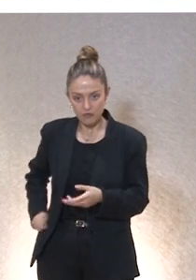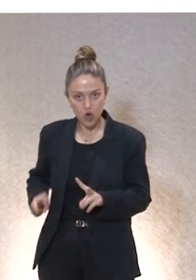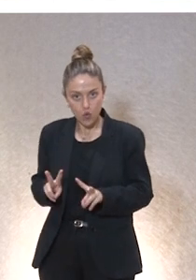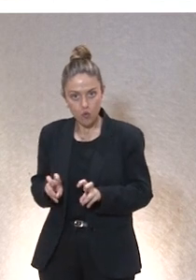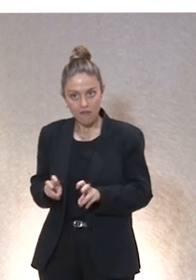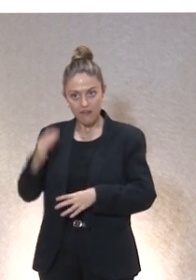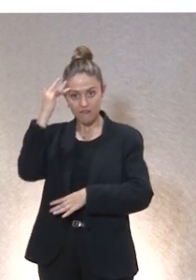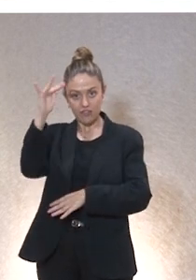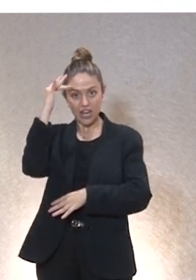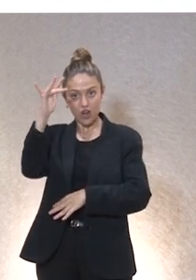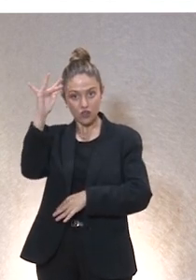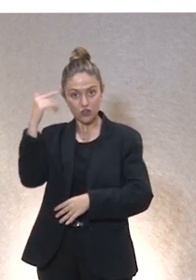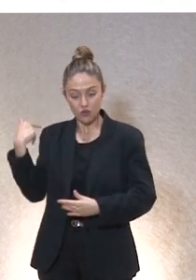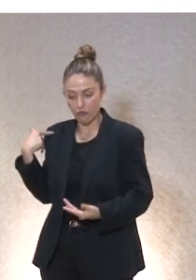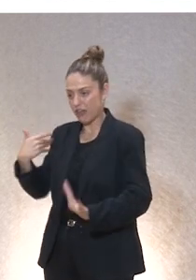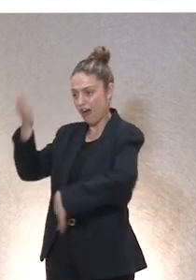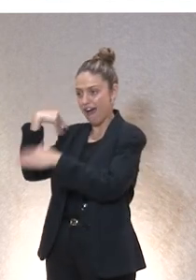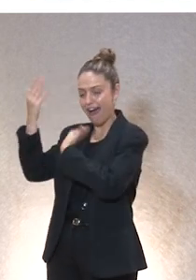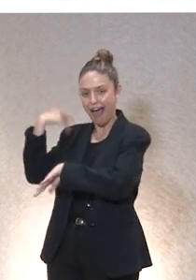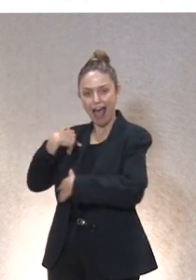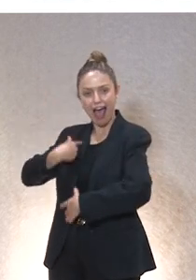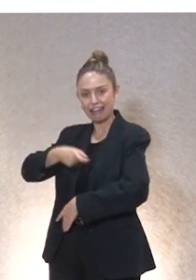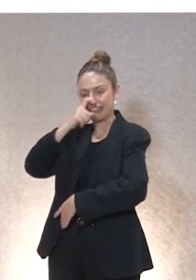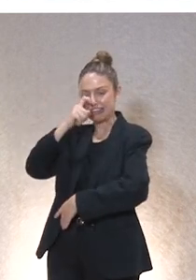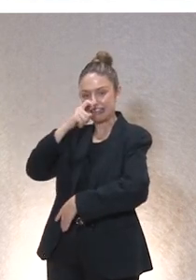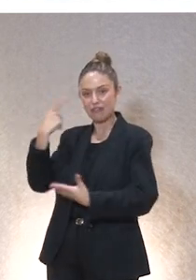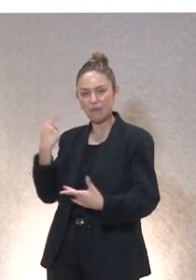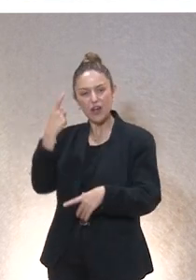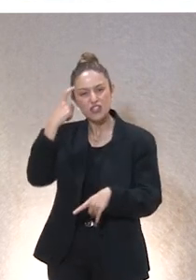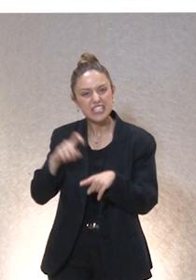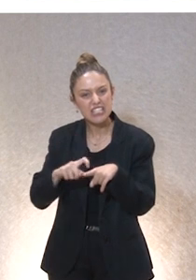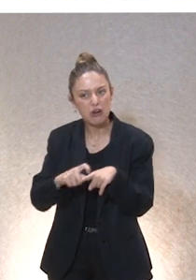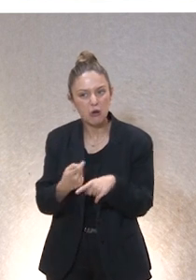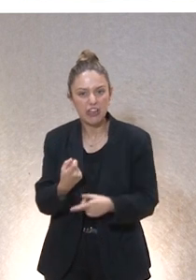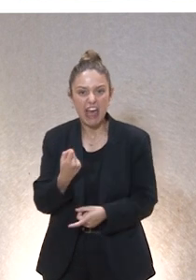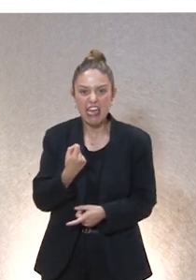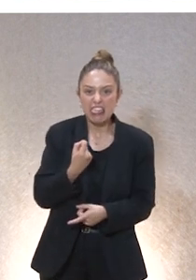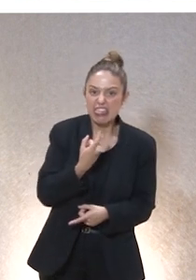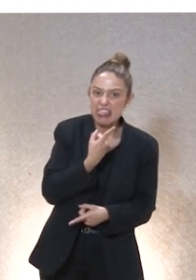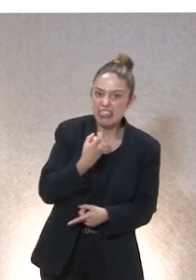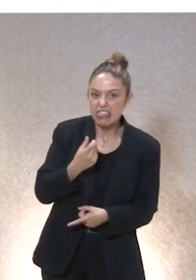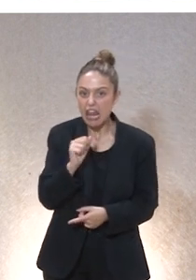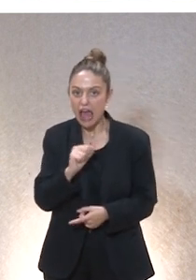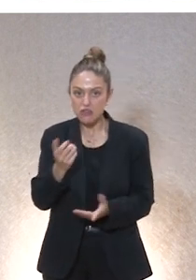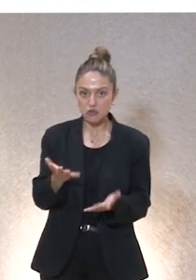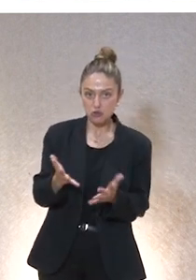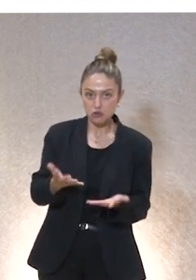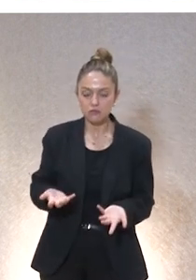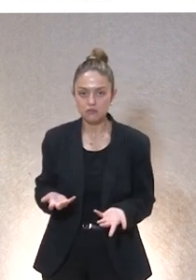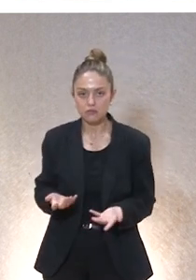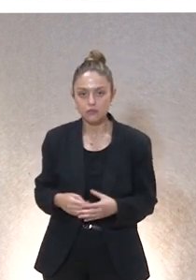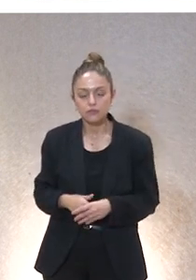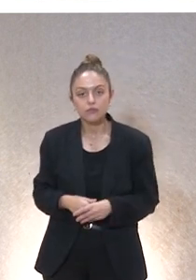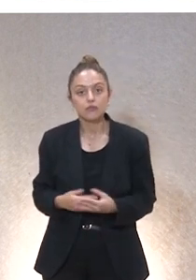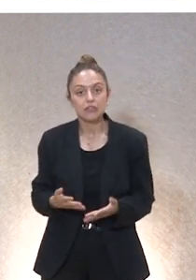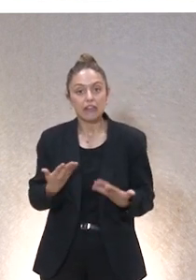los filósofos llevamos 2.500 años haciendo filosofía profesionalmente pero un psicólogo lleva 100 años escasos. Entonces, ¿qué es lo que sucede? Pues que